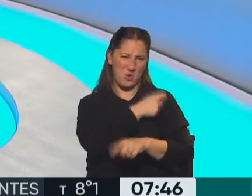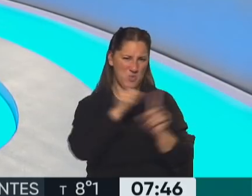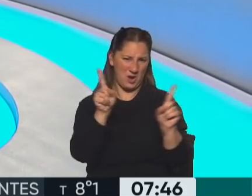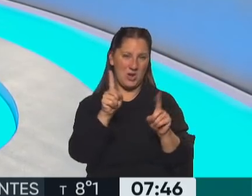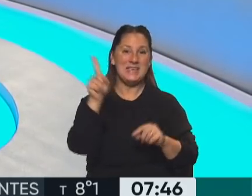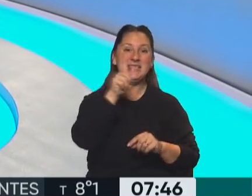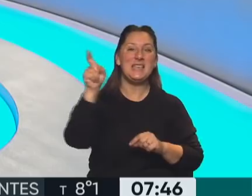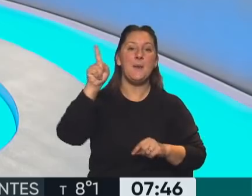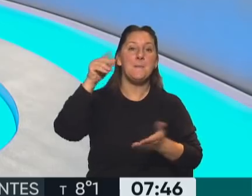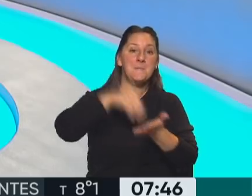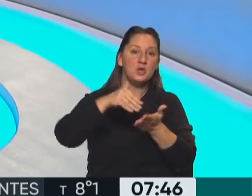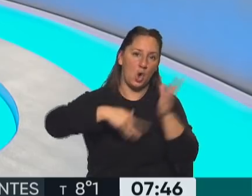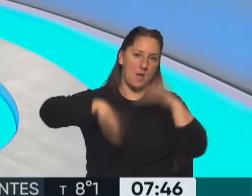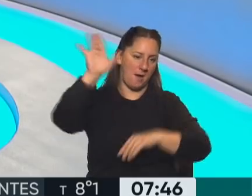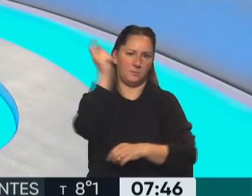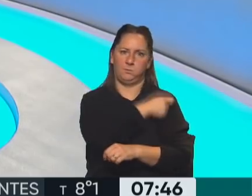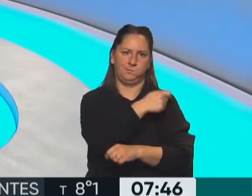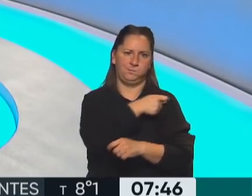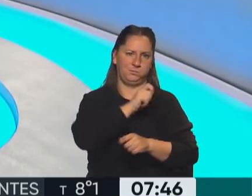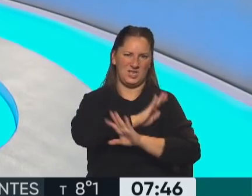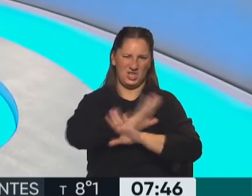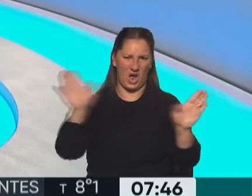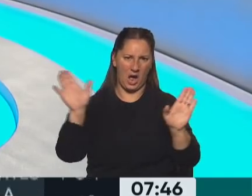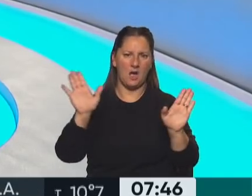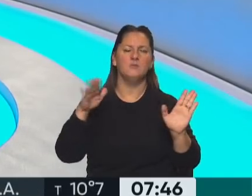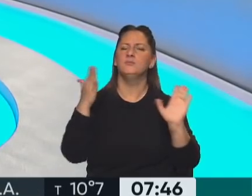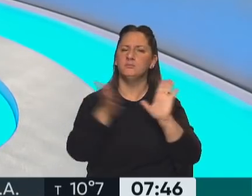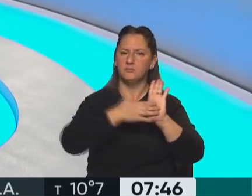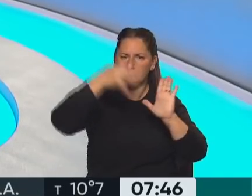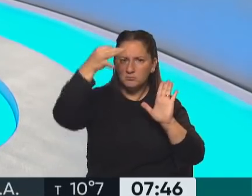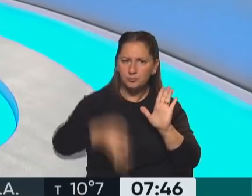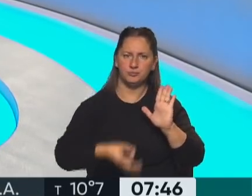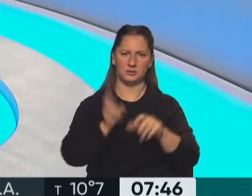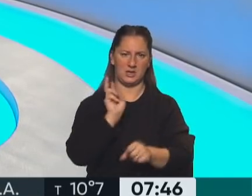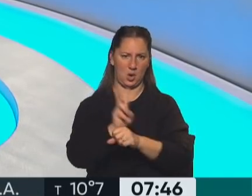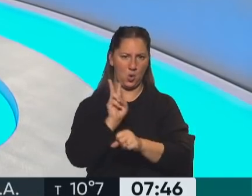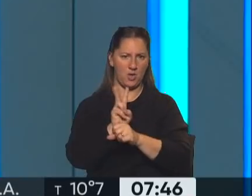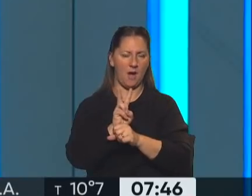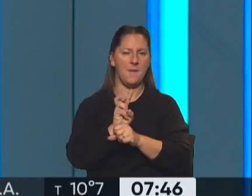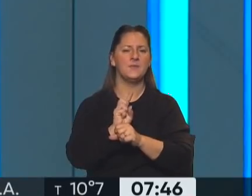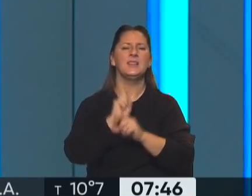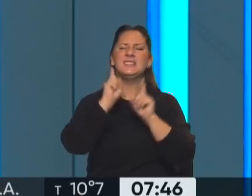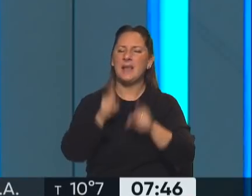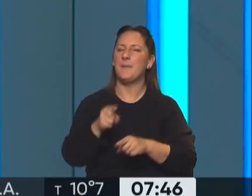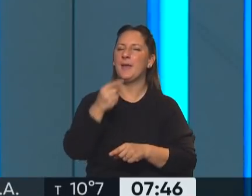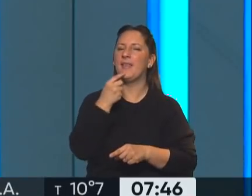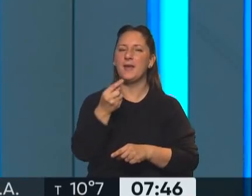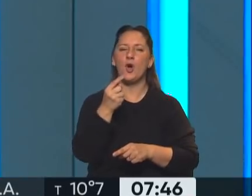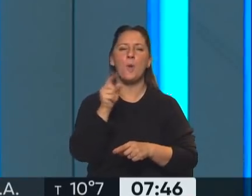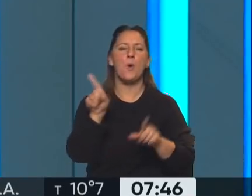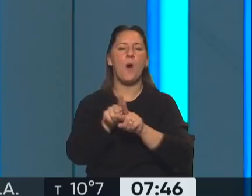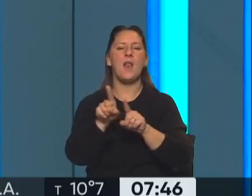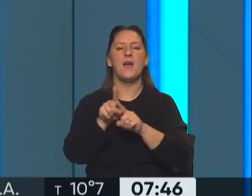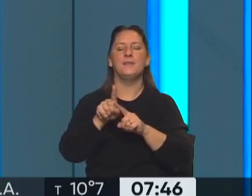100 millones de vacunas en la República Argentina, garantizada absolutamente la seguridad, sino pongo el acento entonces también en el rol